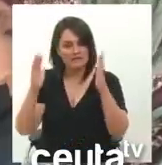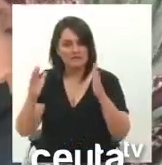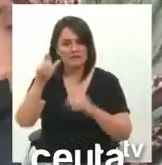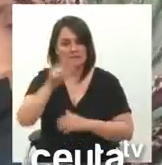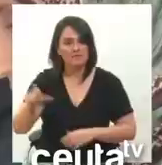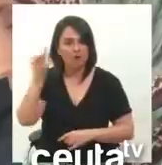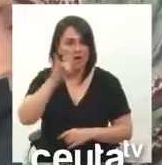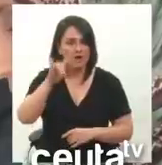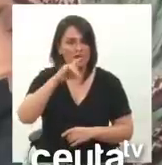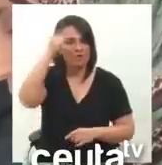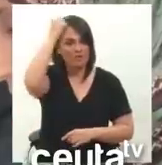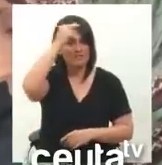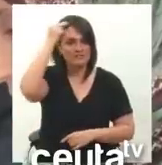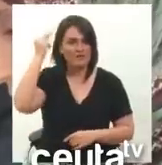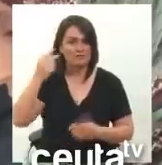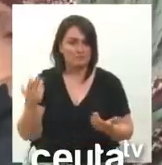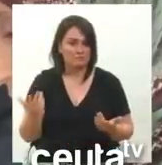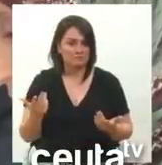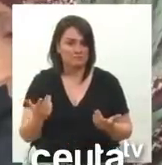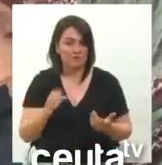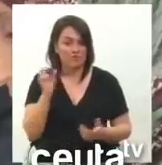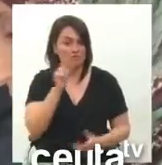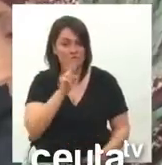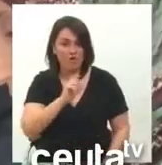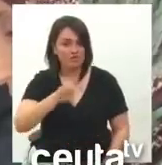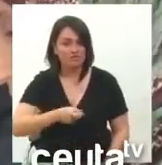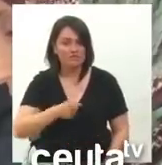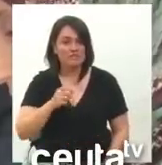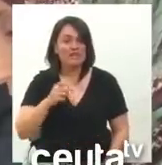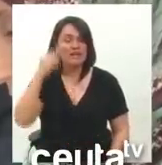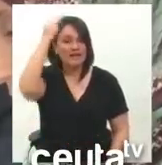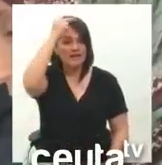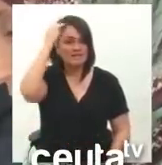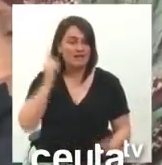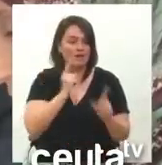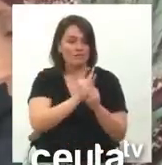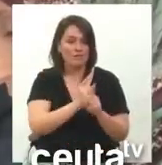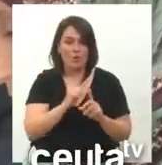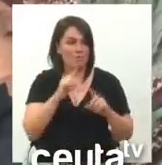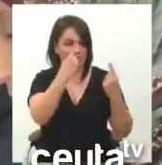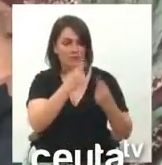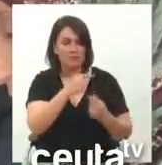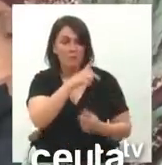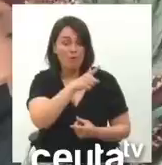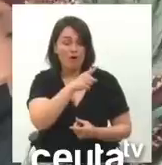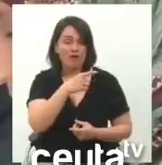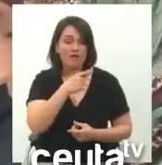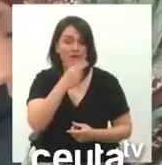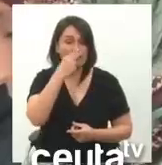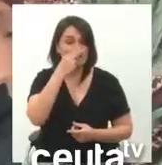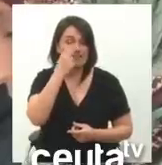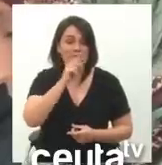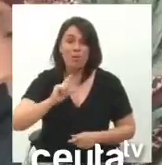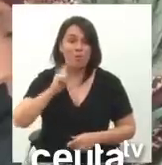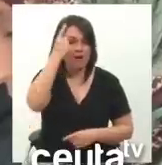Los principales cristianófobos son ellos, porque a ellos lo que les interesa es el color de la piel. Son negros. Da igual que mueran.